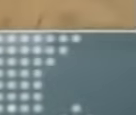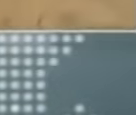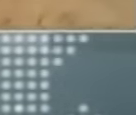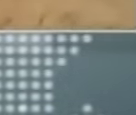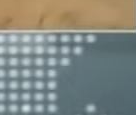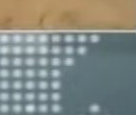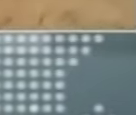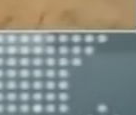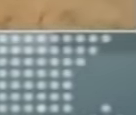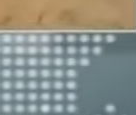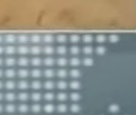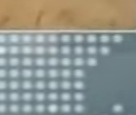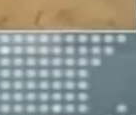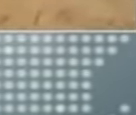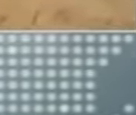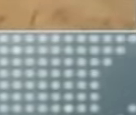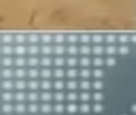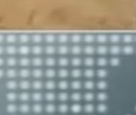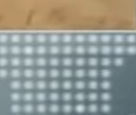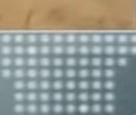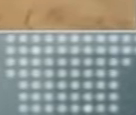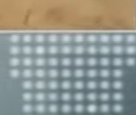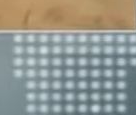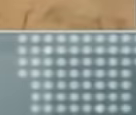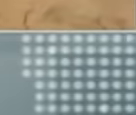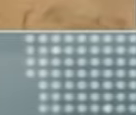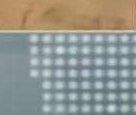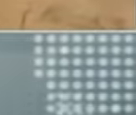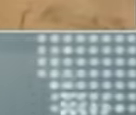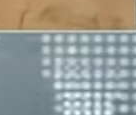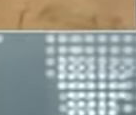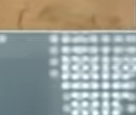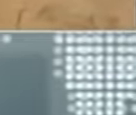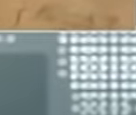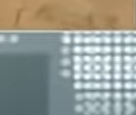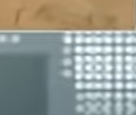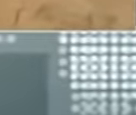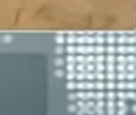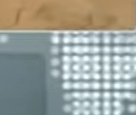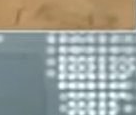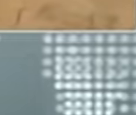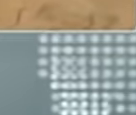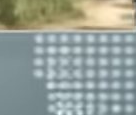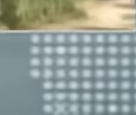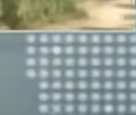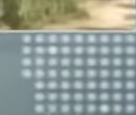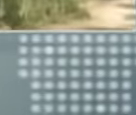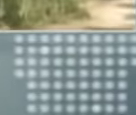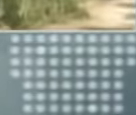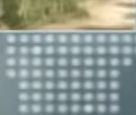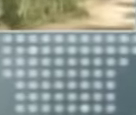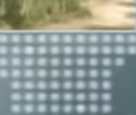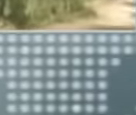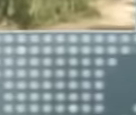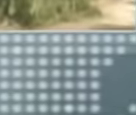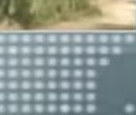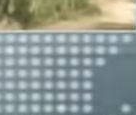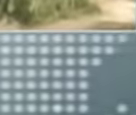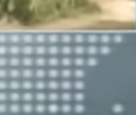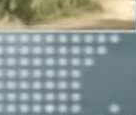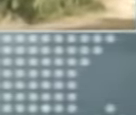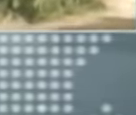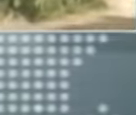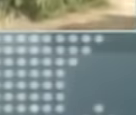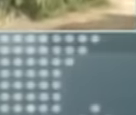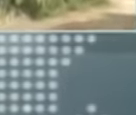Increíble, pero cierto. Cambio climático. Ese profeta llamado Fidel Castro Ruz lo dijo en los